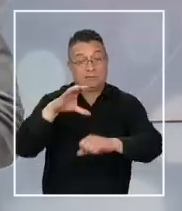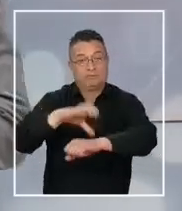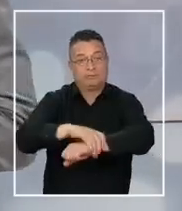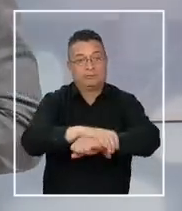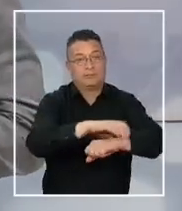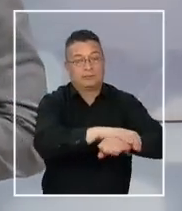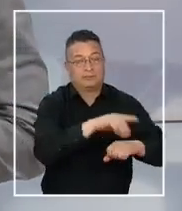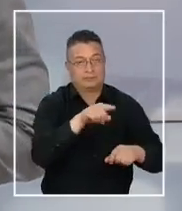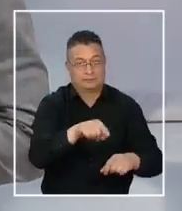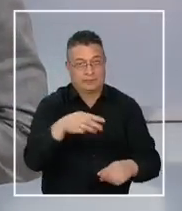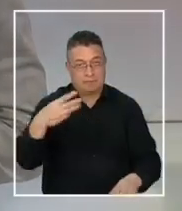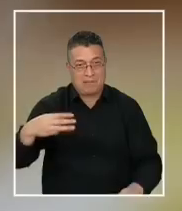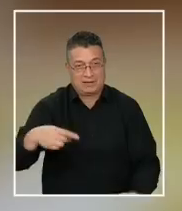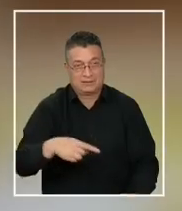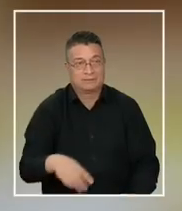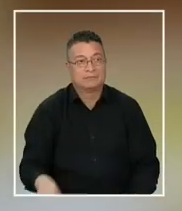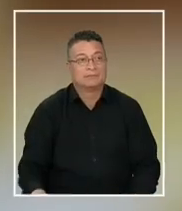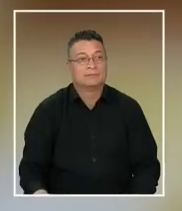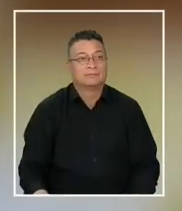preventiva.